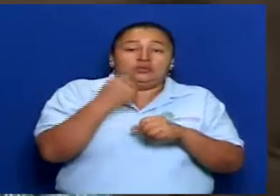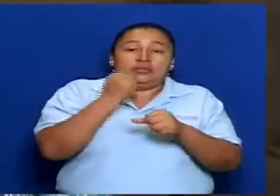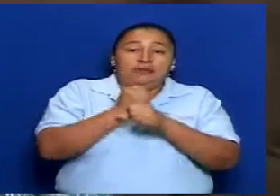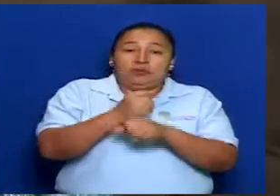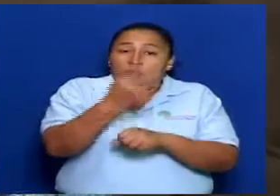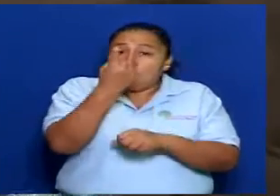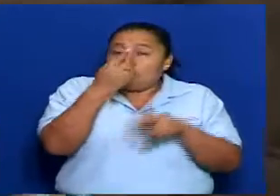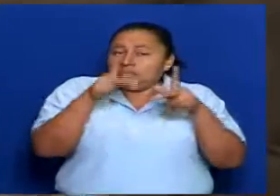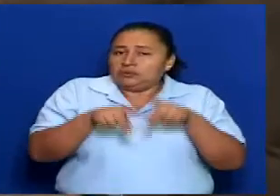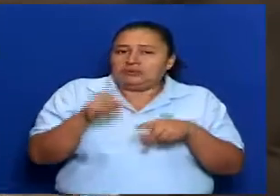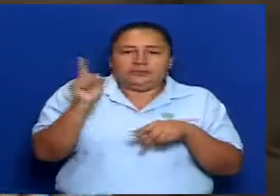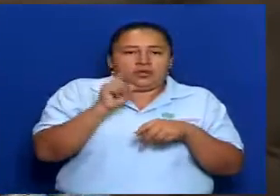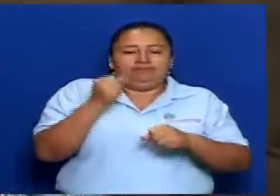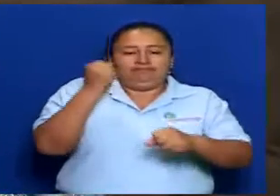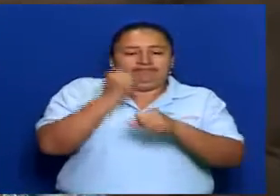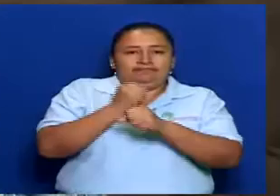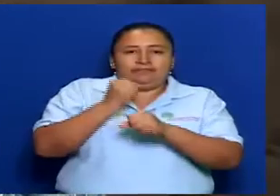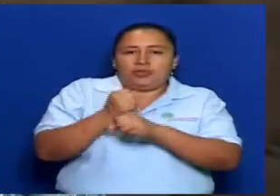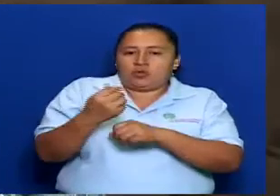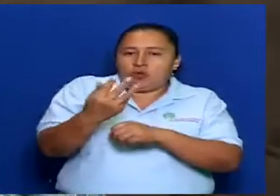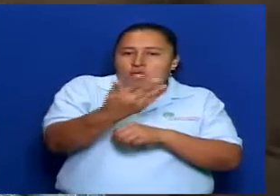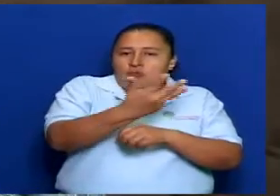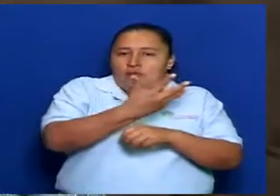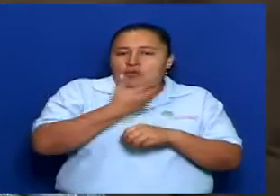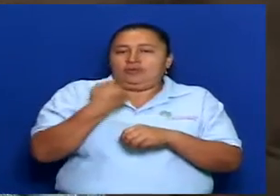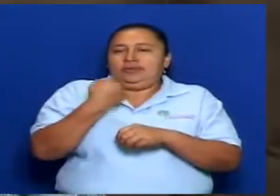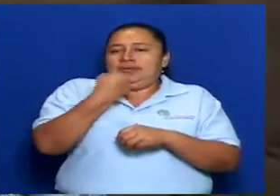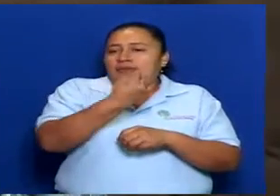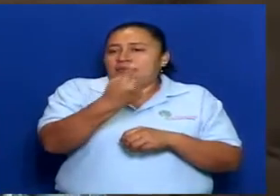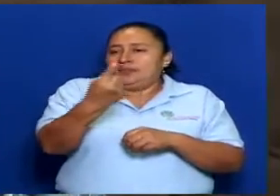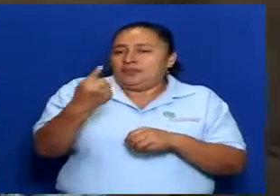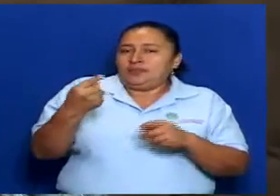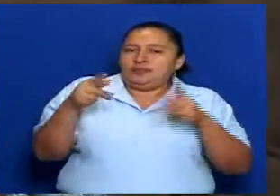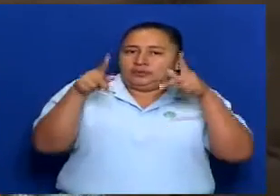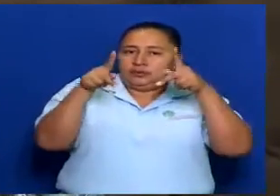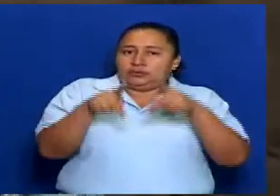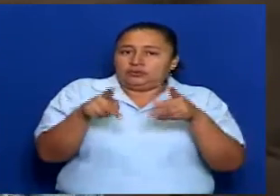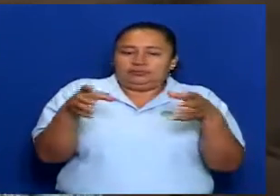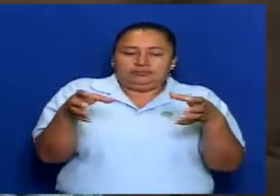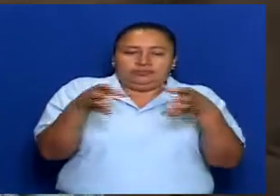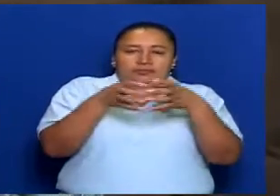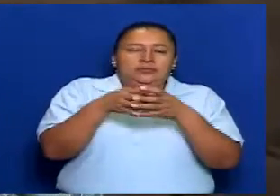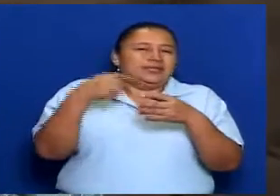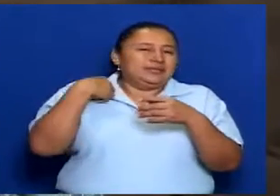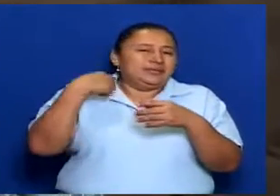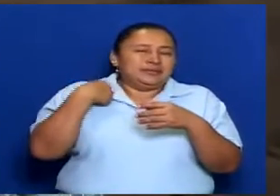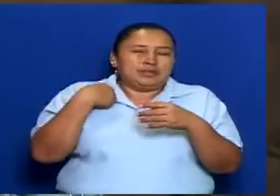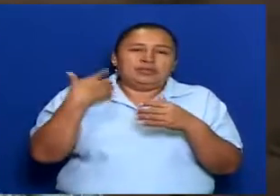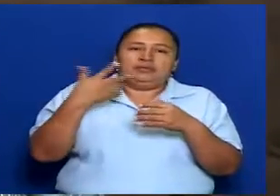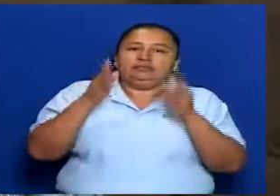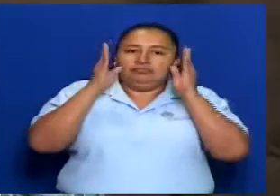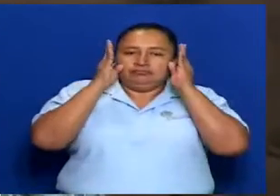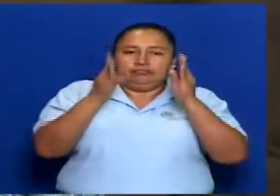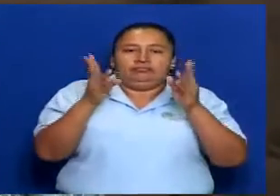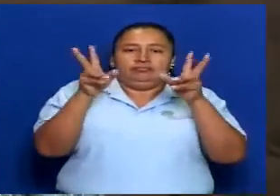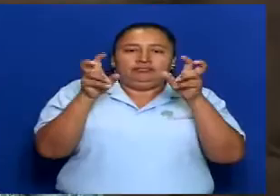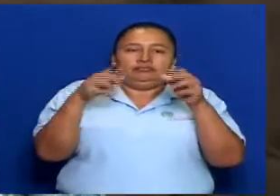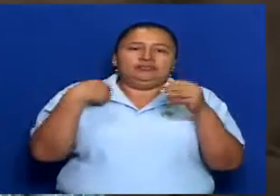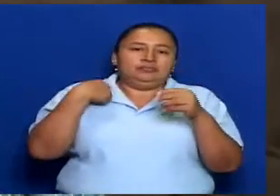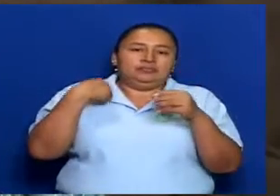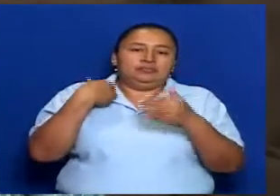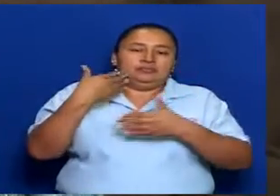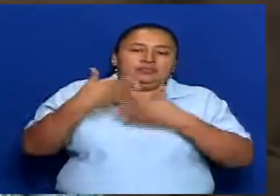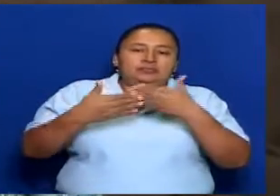de una persona, es el esfuerzo de todos y cada uno de nosotros y que vayamos siempre atentos al tema y que siempre